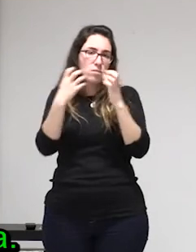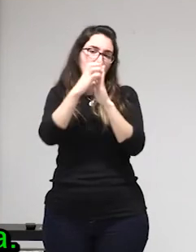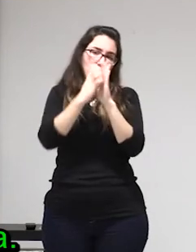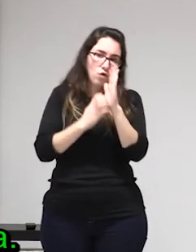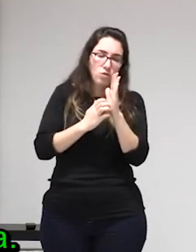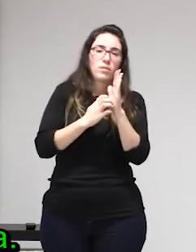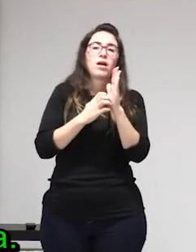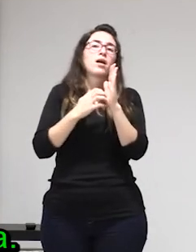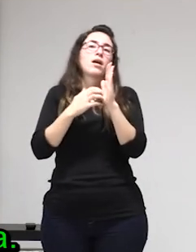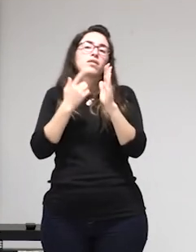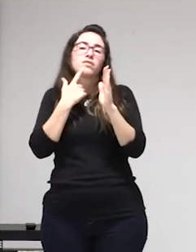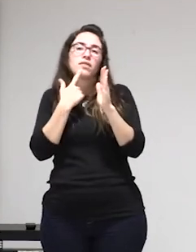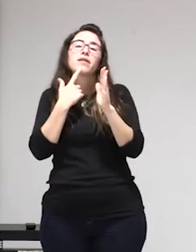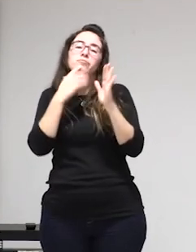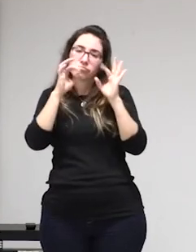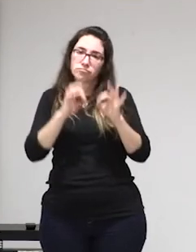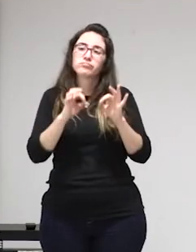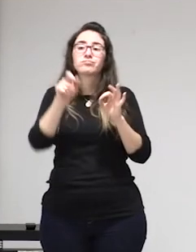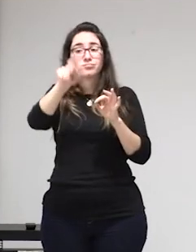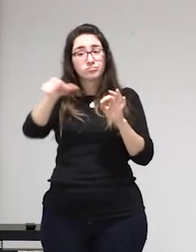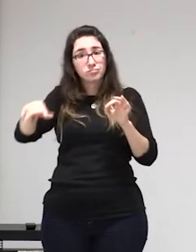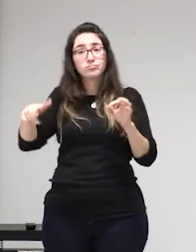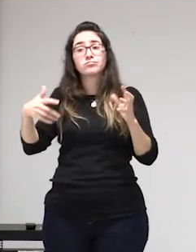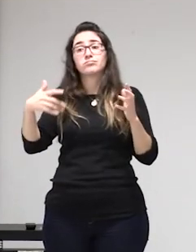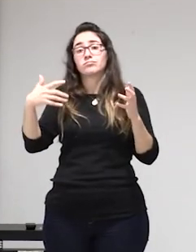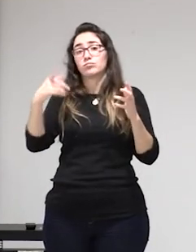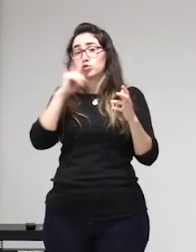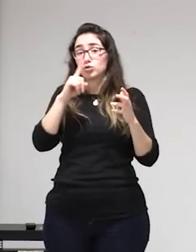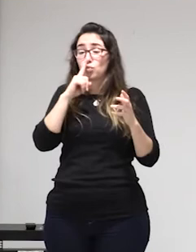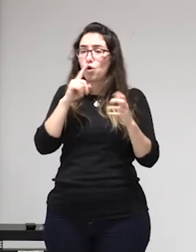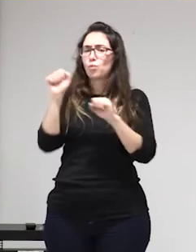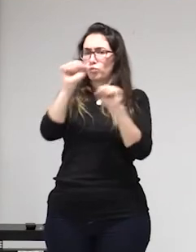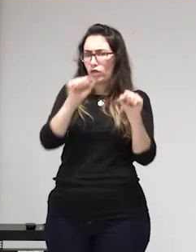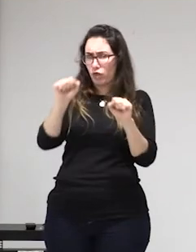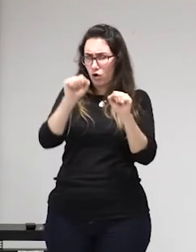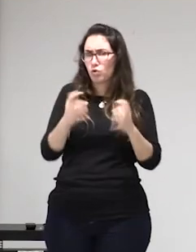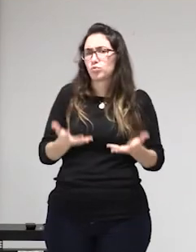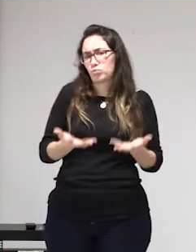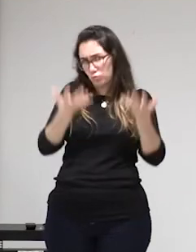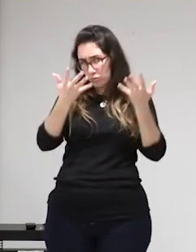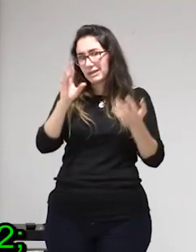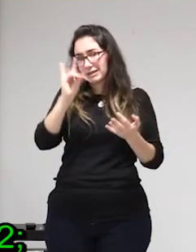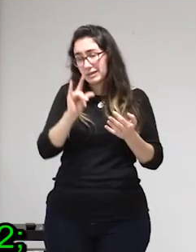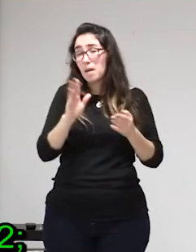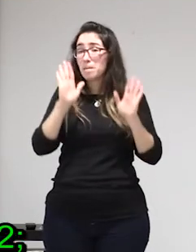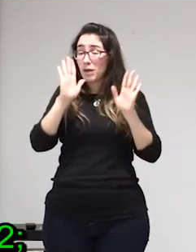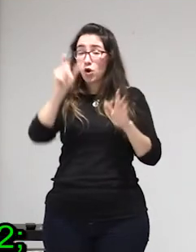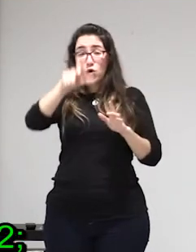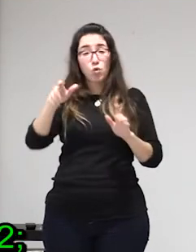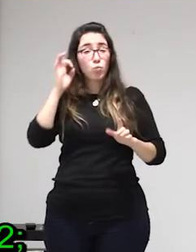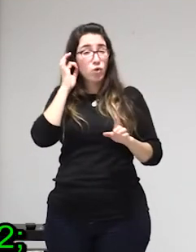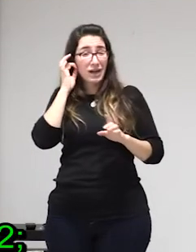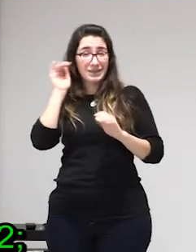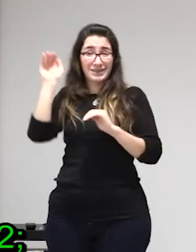principal en Suecia cifras de trata según la policía alemana vemos desde